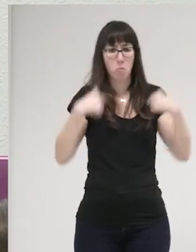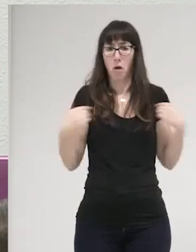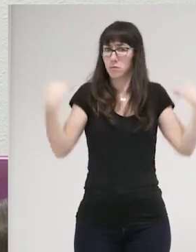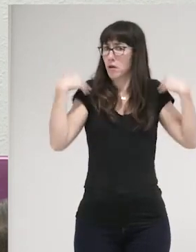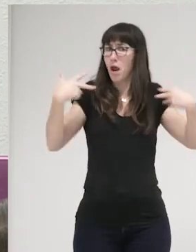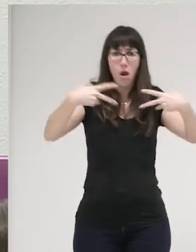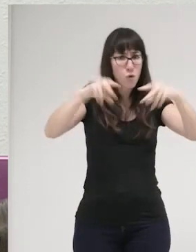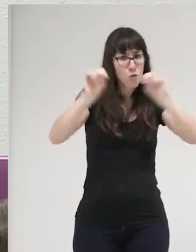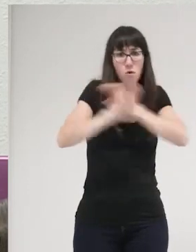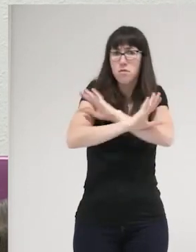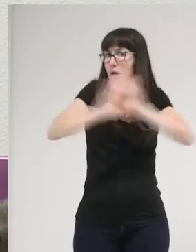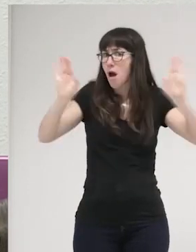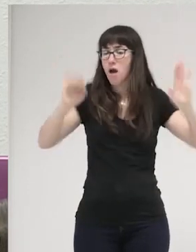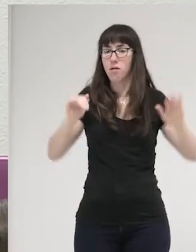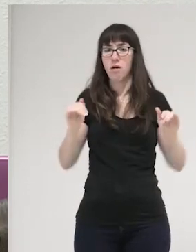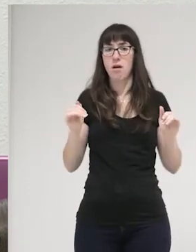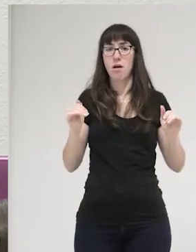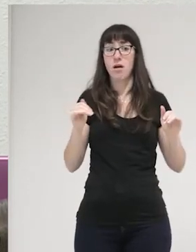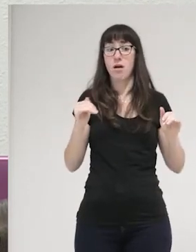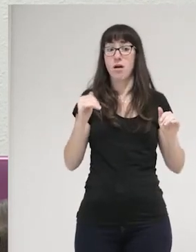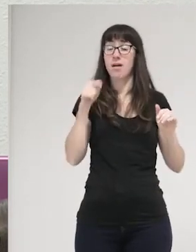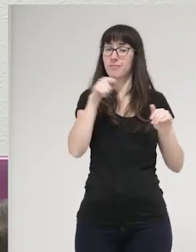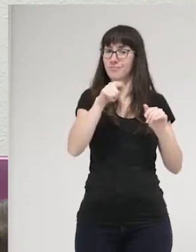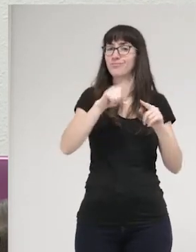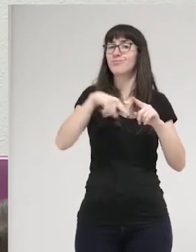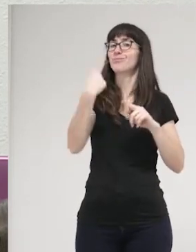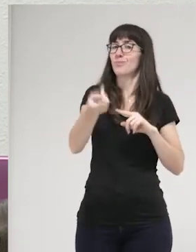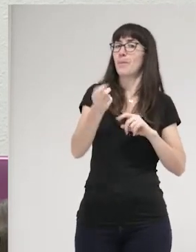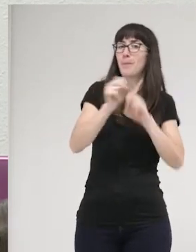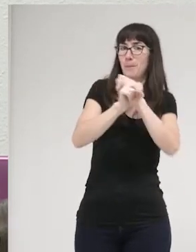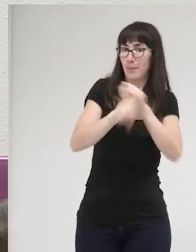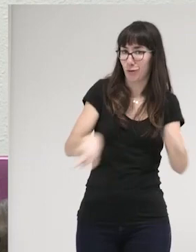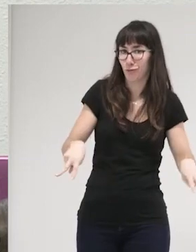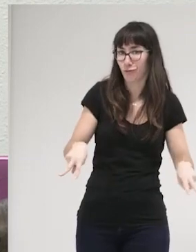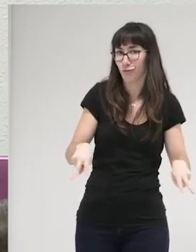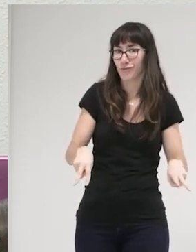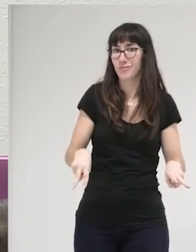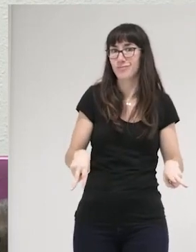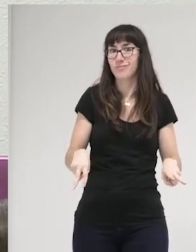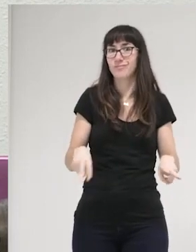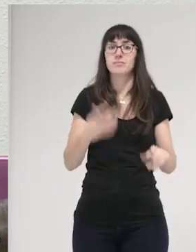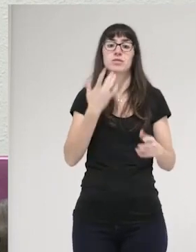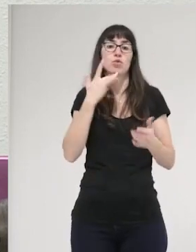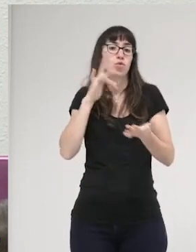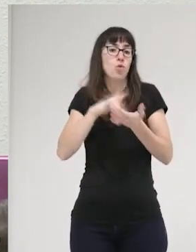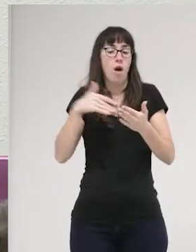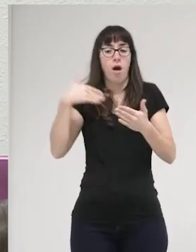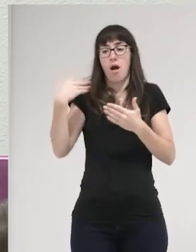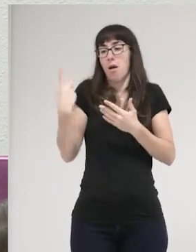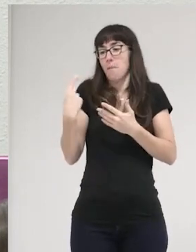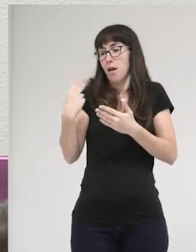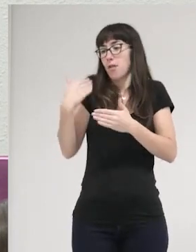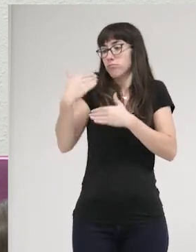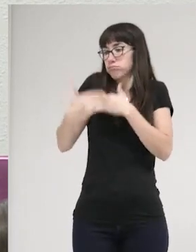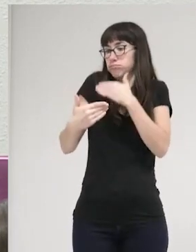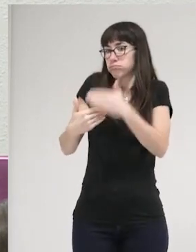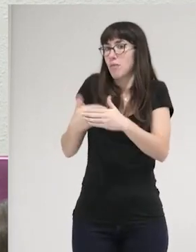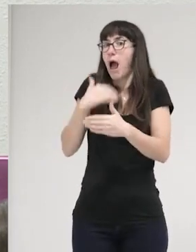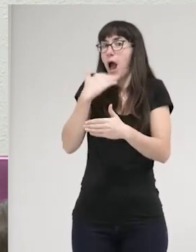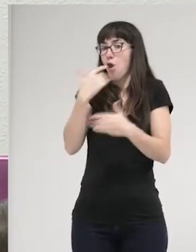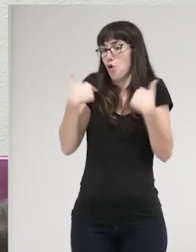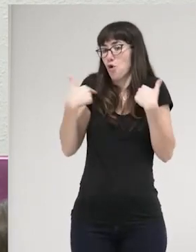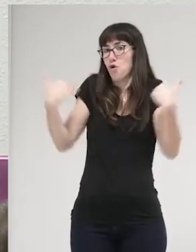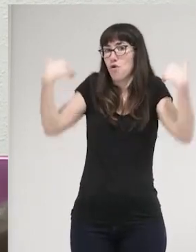ha habido una agencia tanto en el en el en el transcurso hasta que han llegado a una situación X ha habido un papel